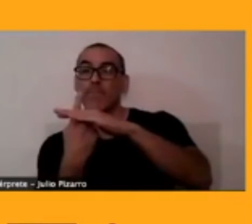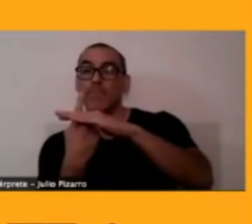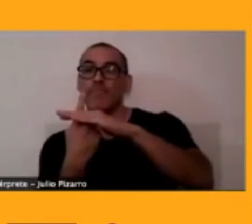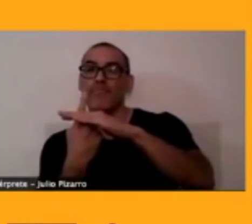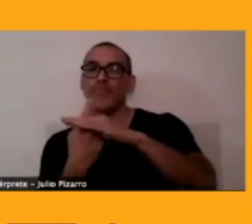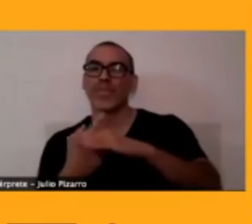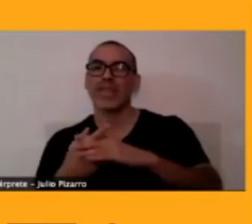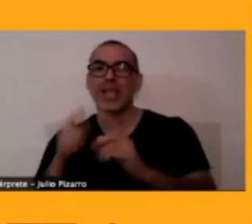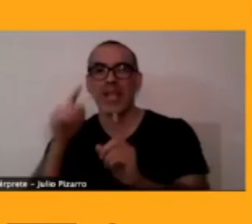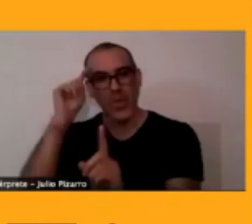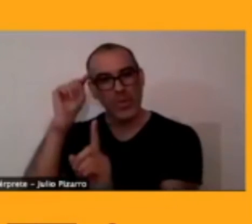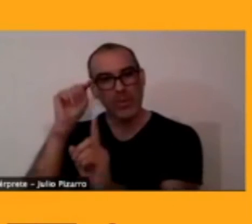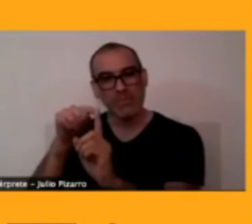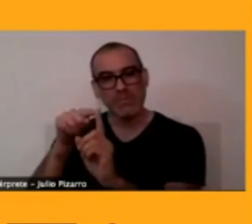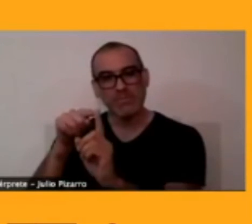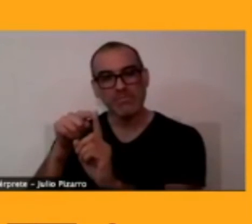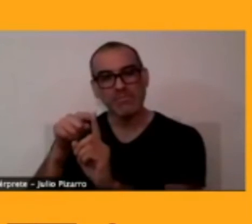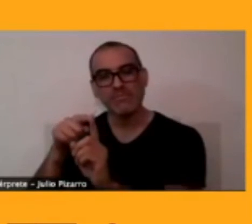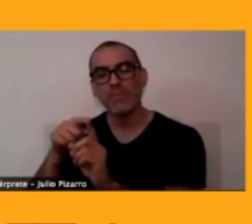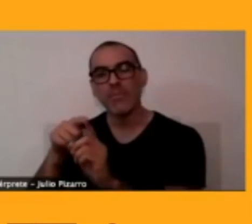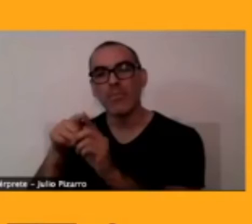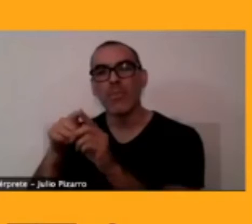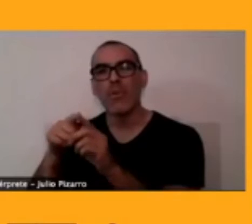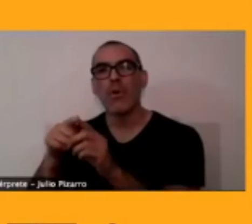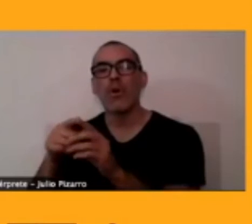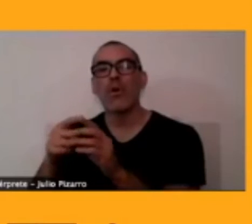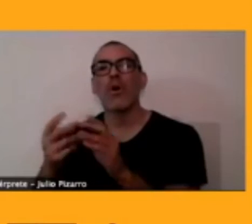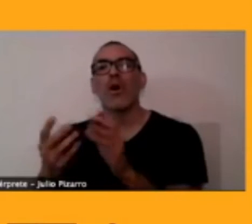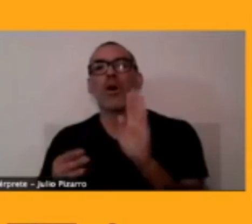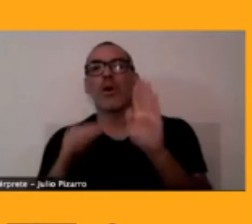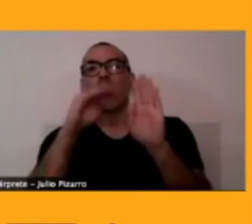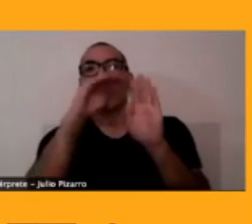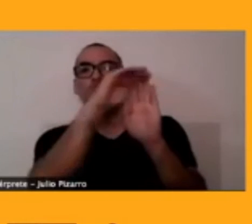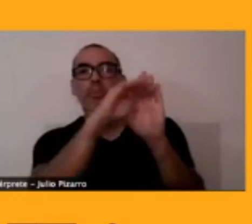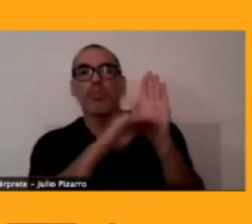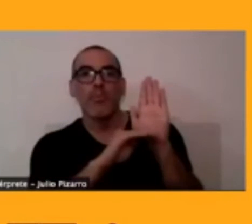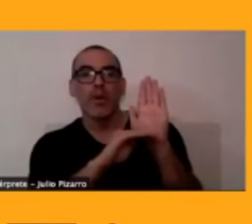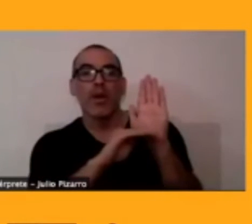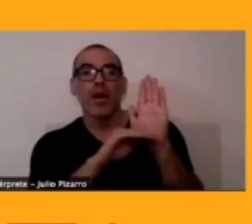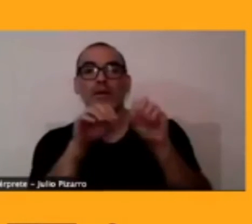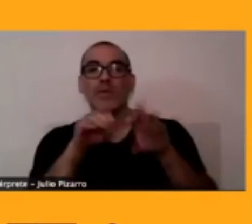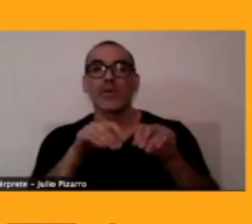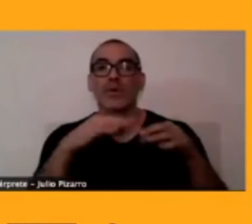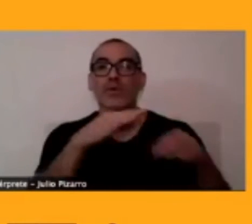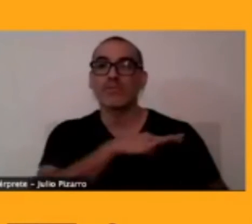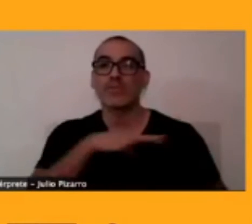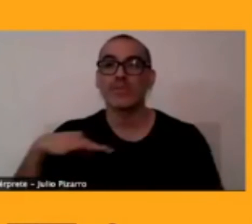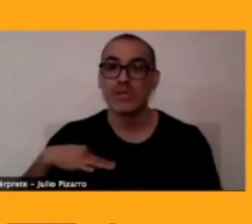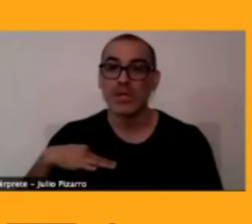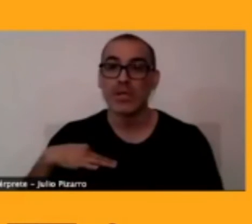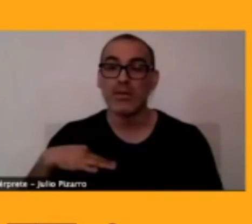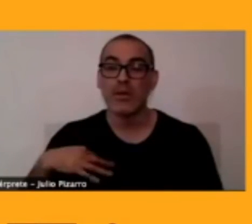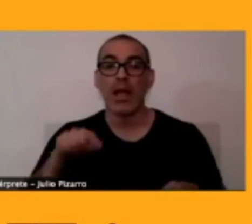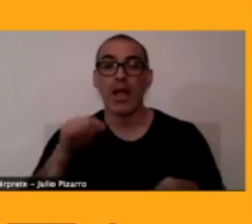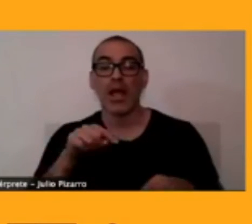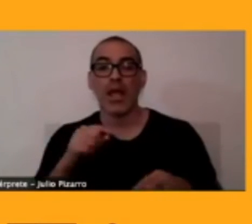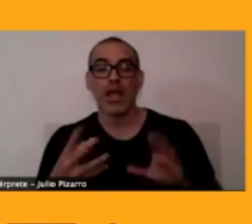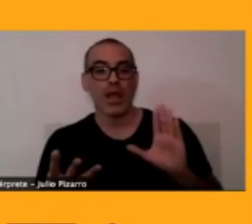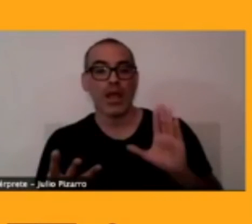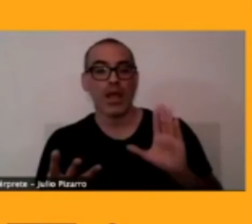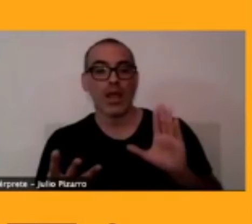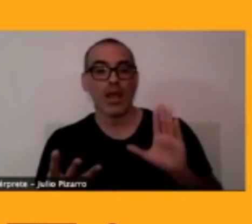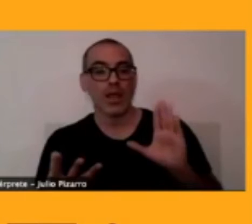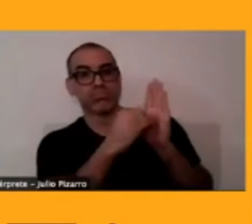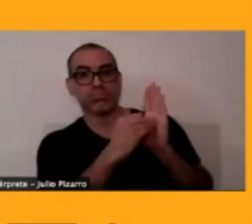planes y programas de estudio del Ministerio de Educación, ¿verdad? Actualmente solamente cuatro lenguas originarias están